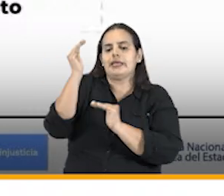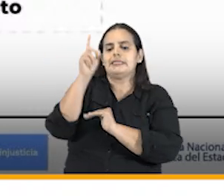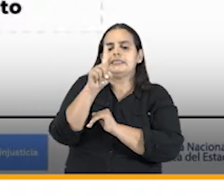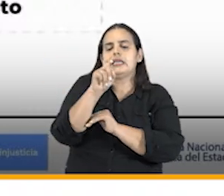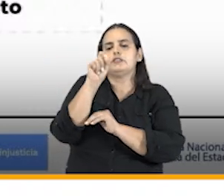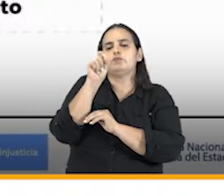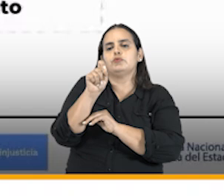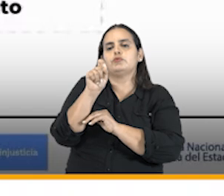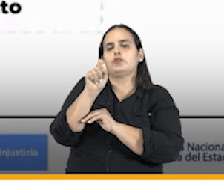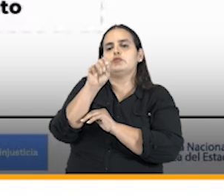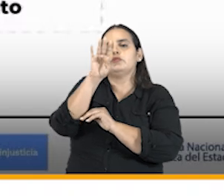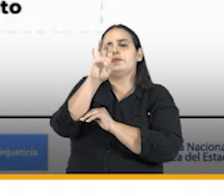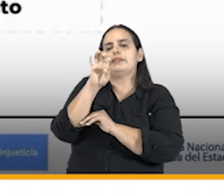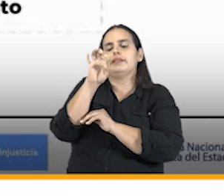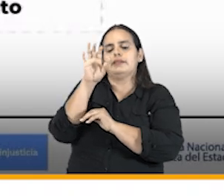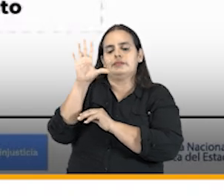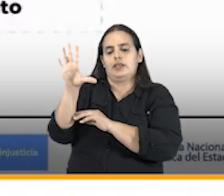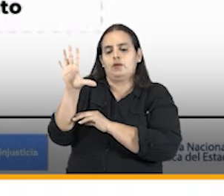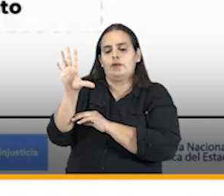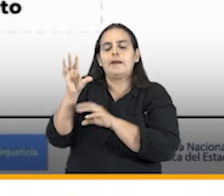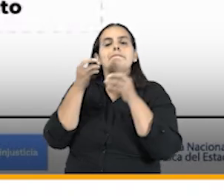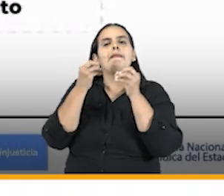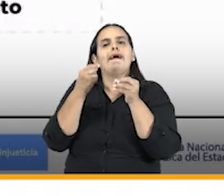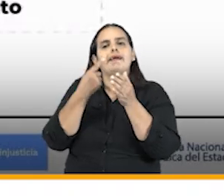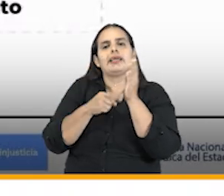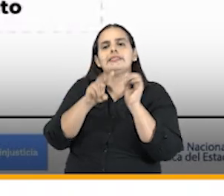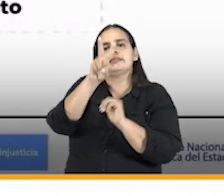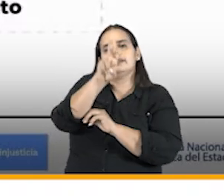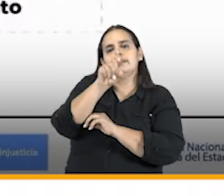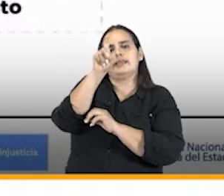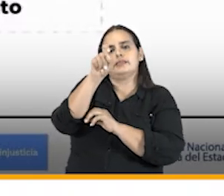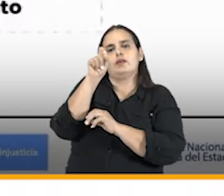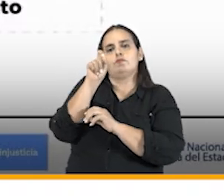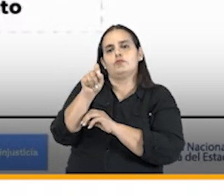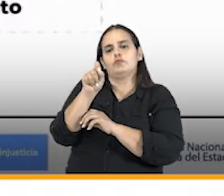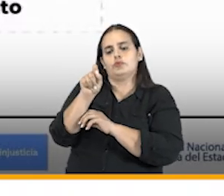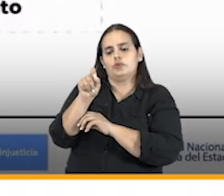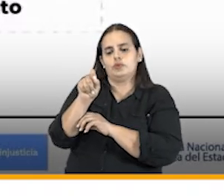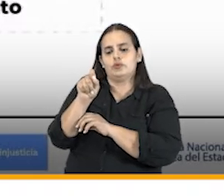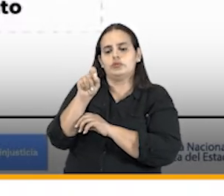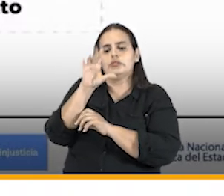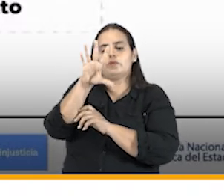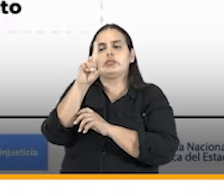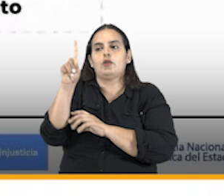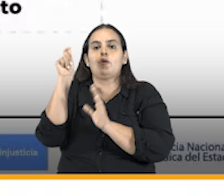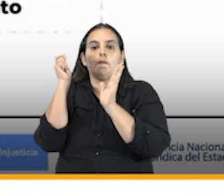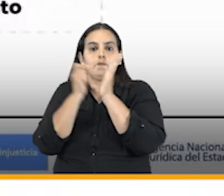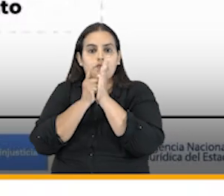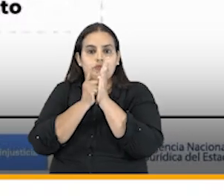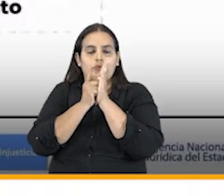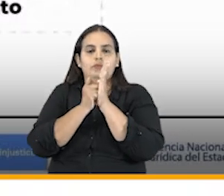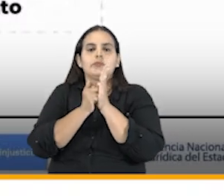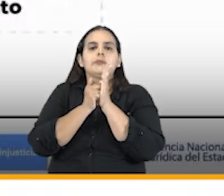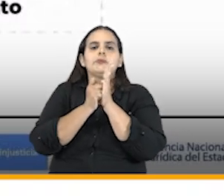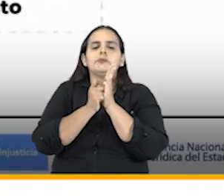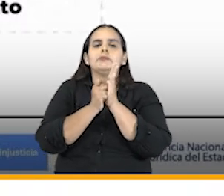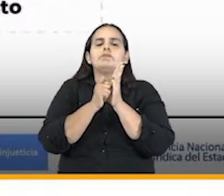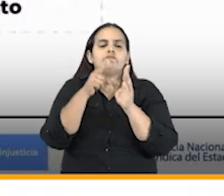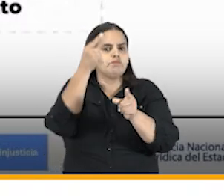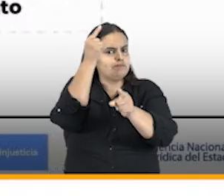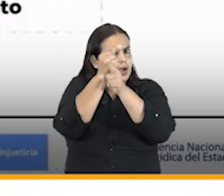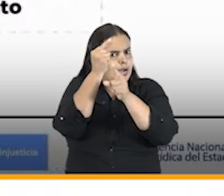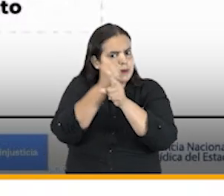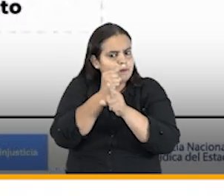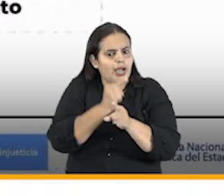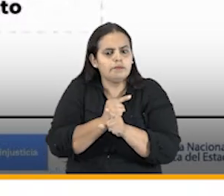6.95 puntos para llegar a 76.51 puntos de cumplimiento